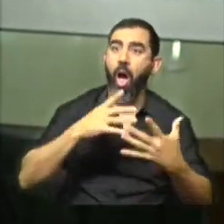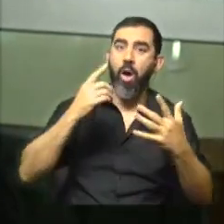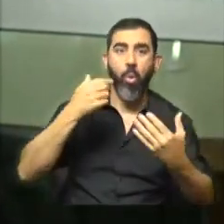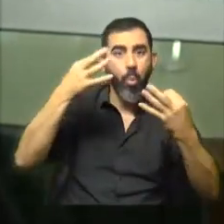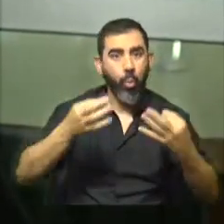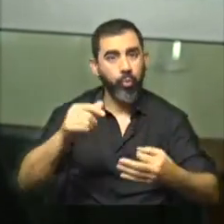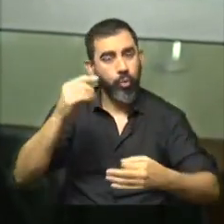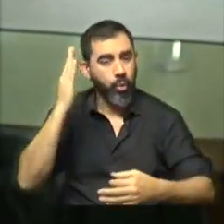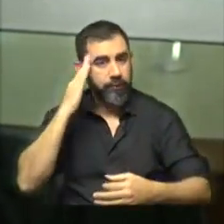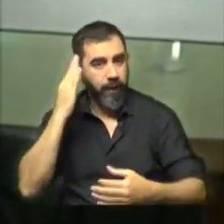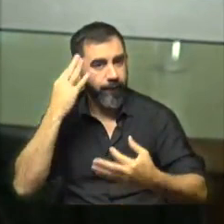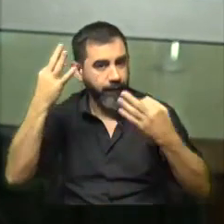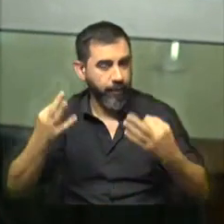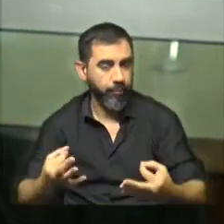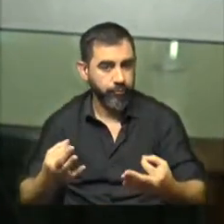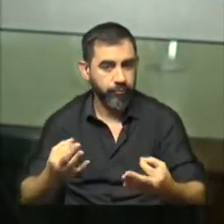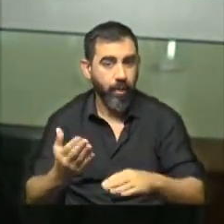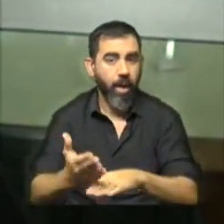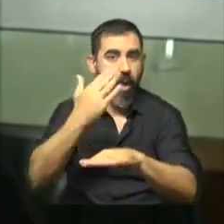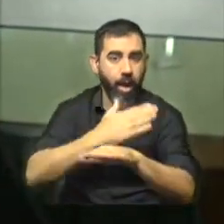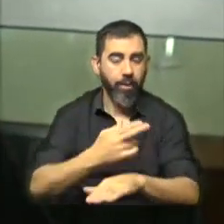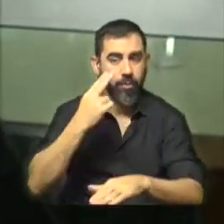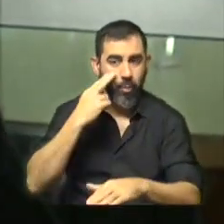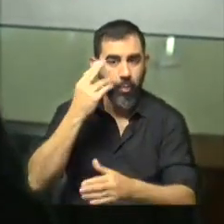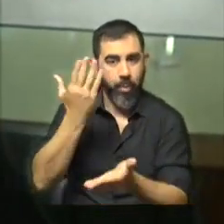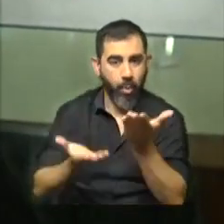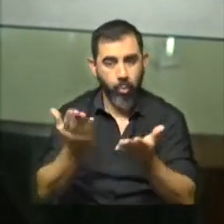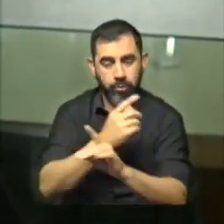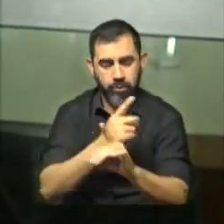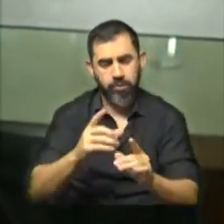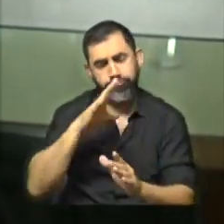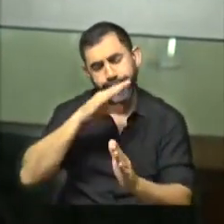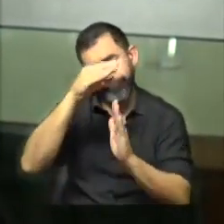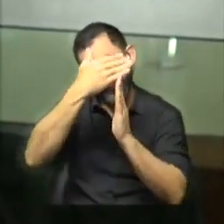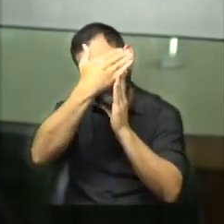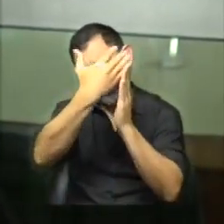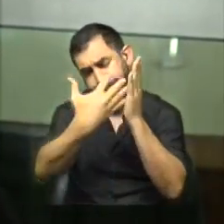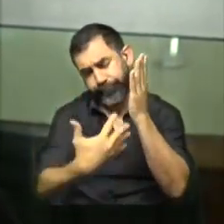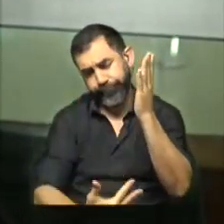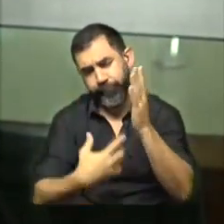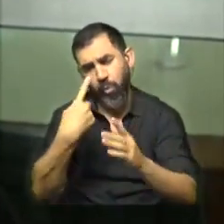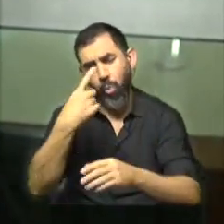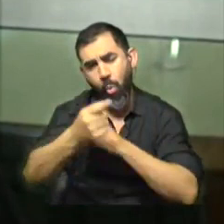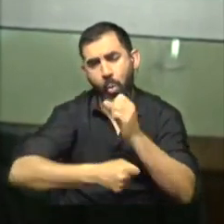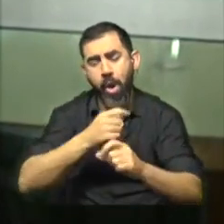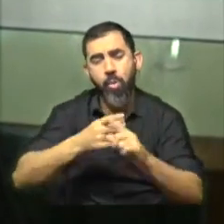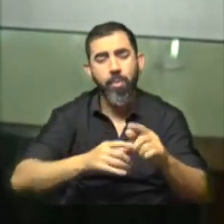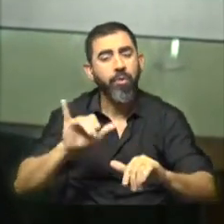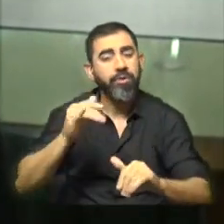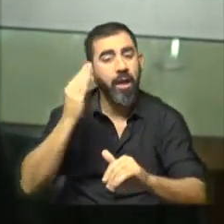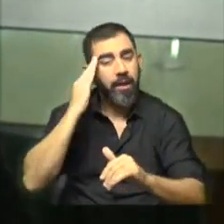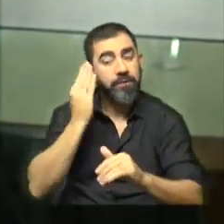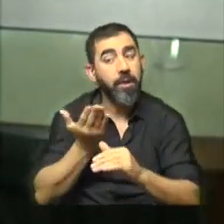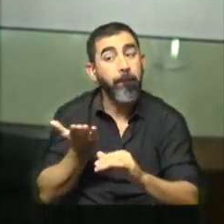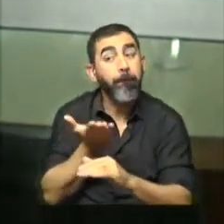enteramos de qué antecedentes tiene esta persona sino que ya hace más de año y medio que ya le habíamos